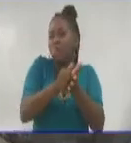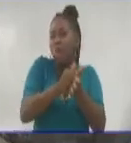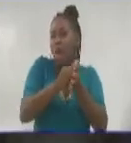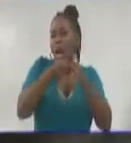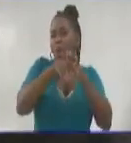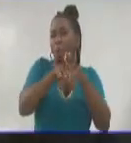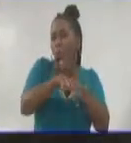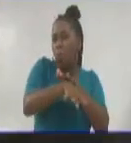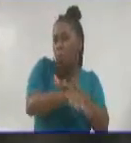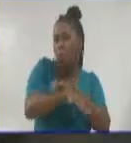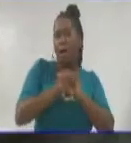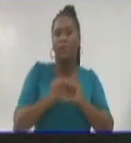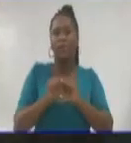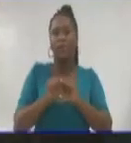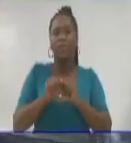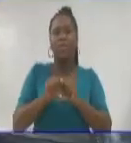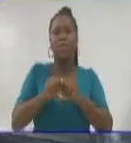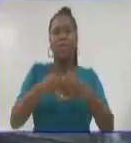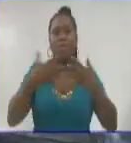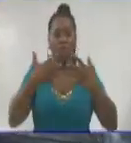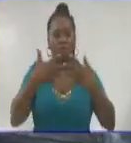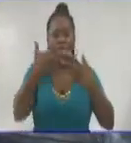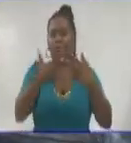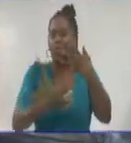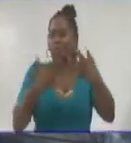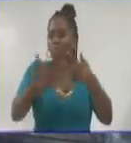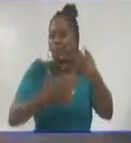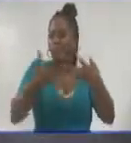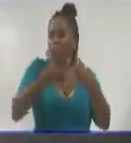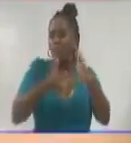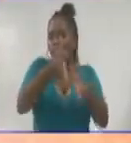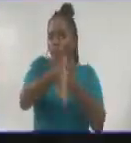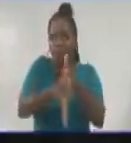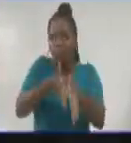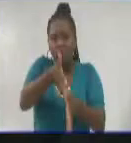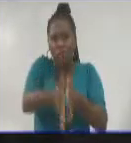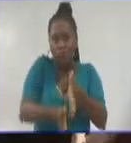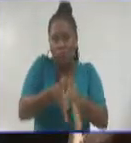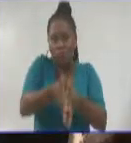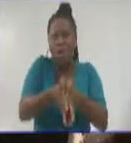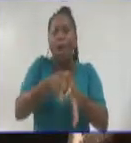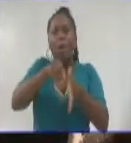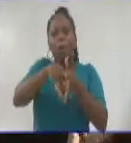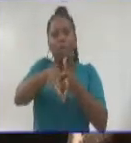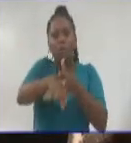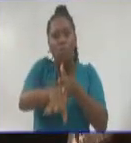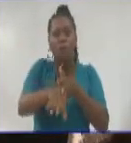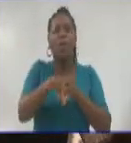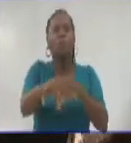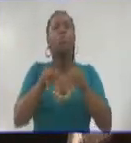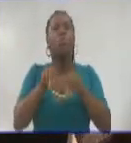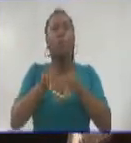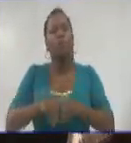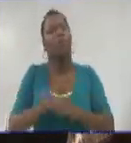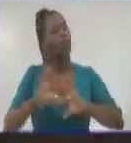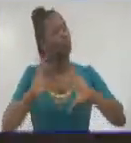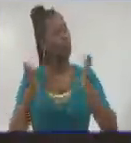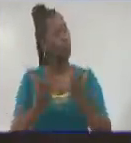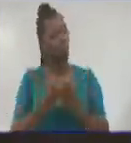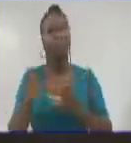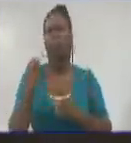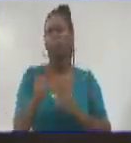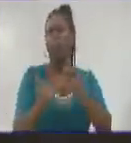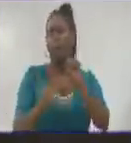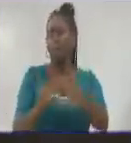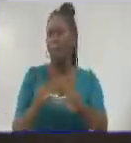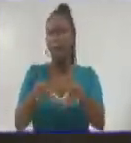rectos. Se están poniendo dos cuchillas nuevas, se están poniendo todos los bronces también de la parte de los molinos nuevos. Quiere decir que eso da una mayor